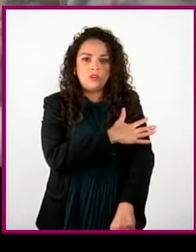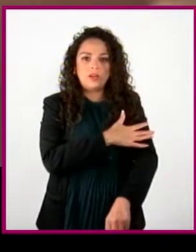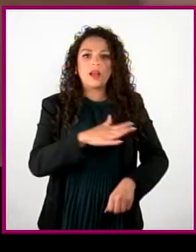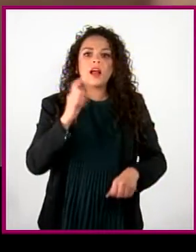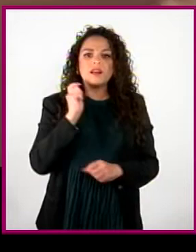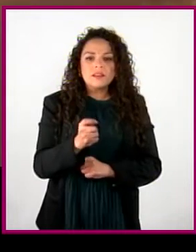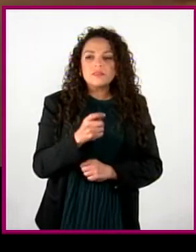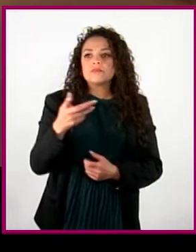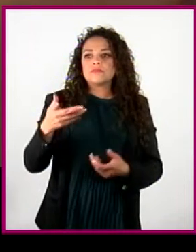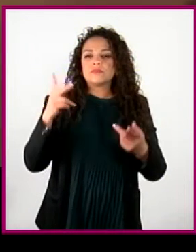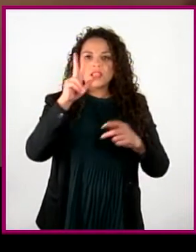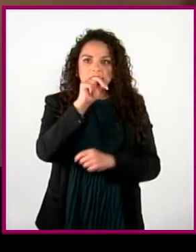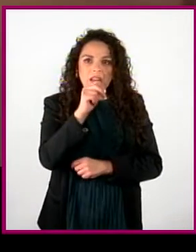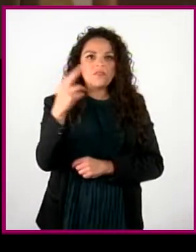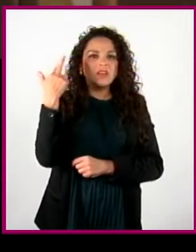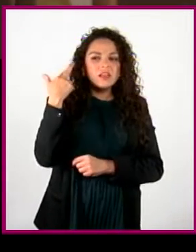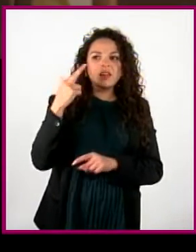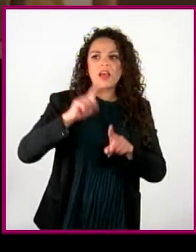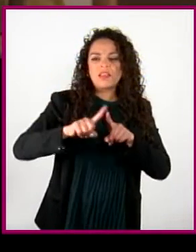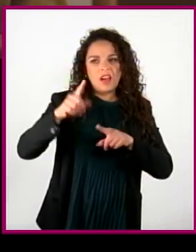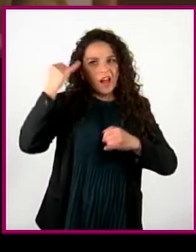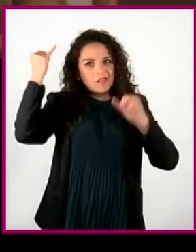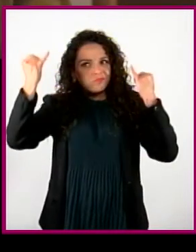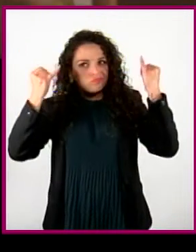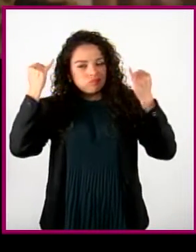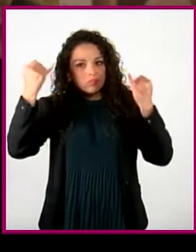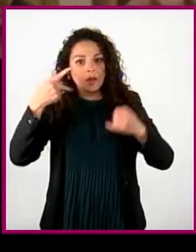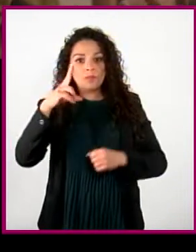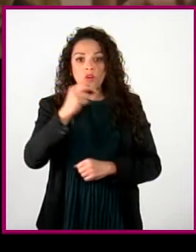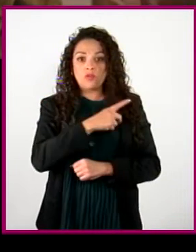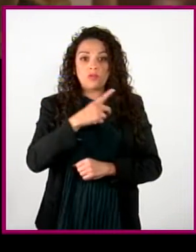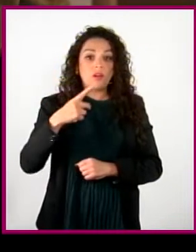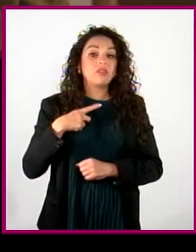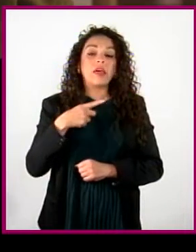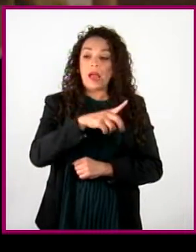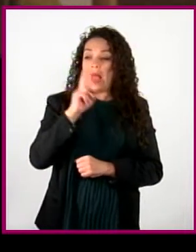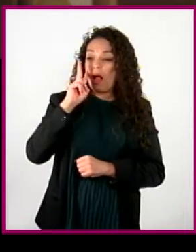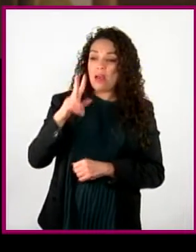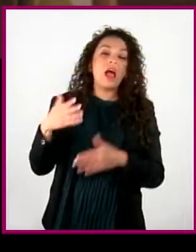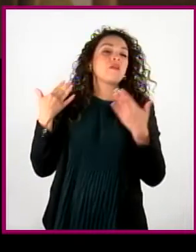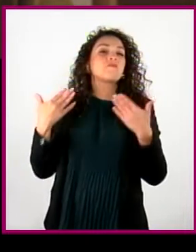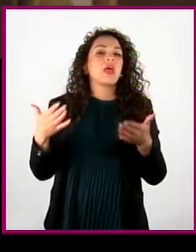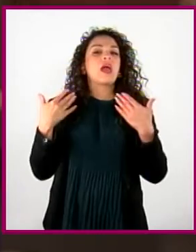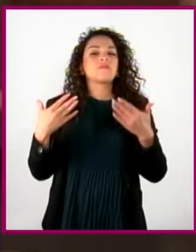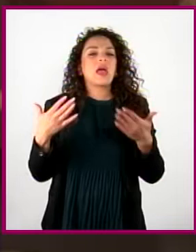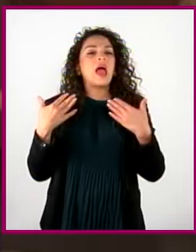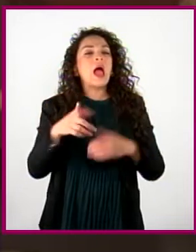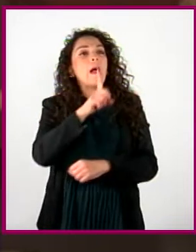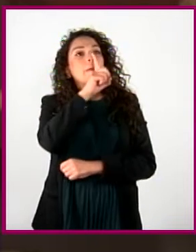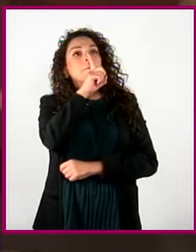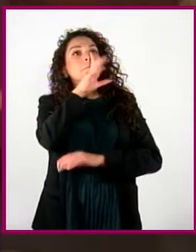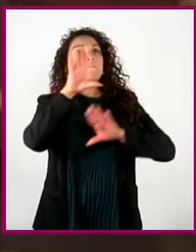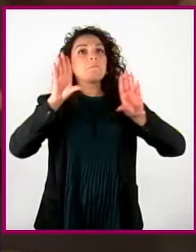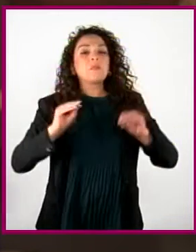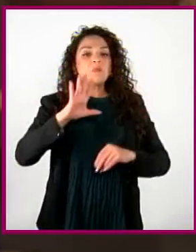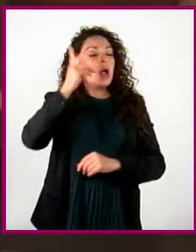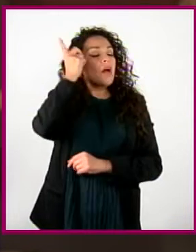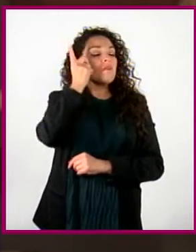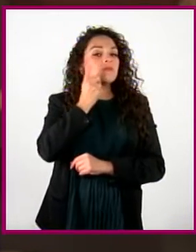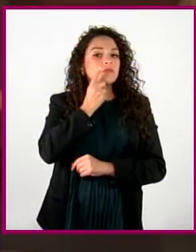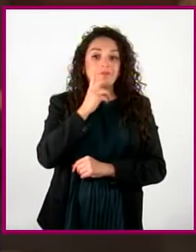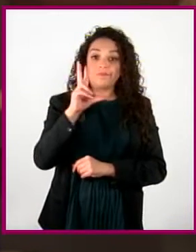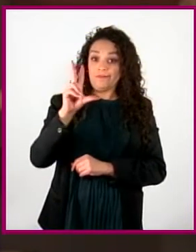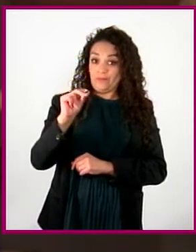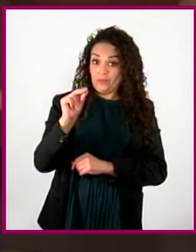los medios de comunicación. Pero no se vale cruzarse de brazos y quedarse ahí cuando nos hacemos conscientes de eso.